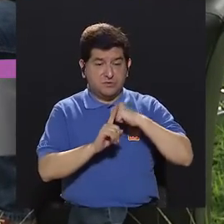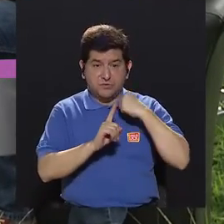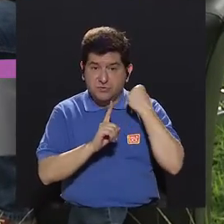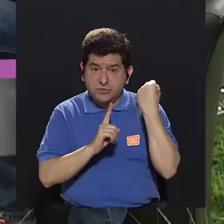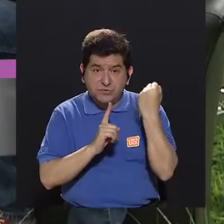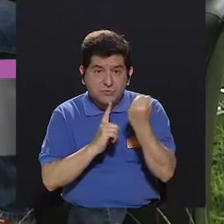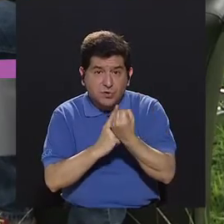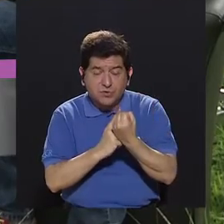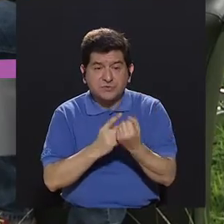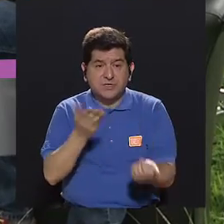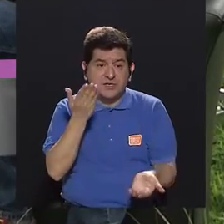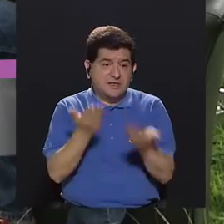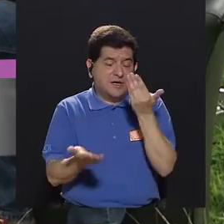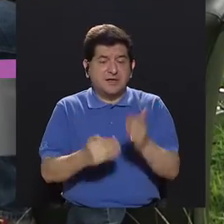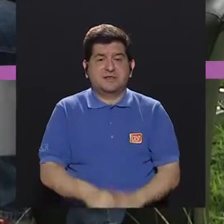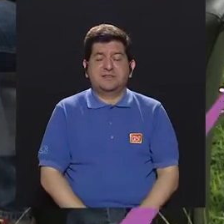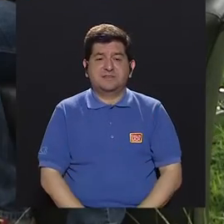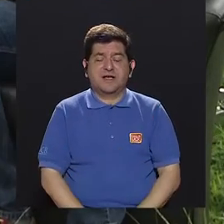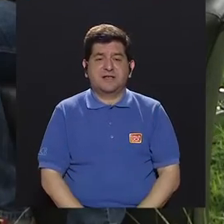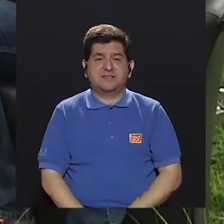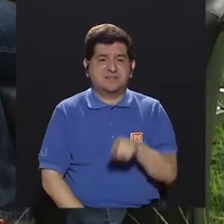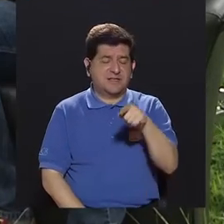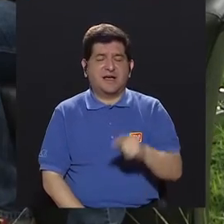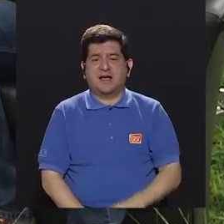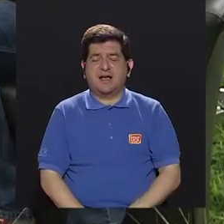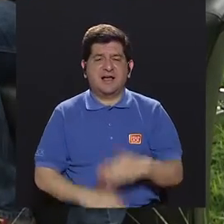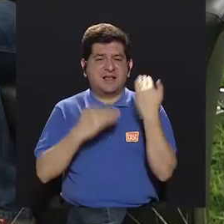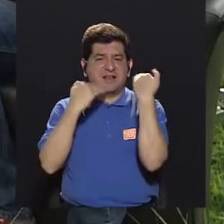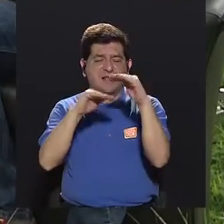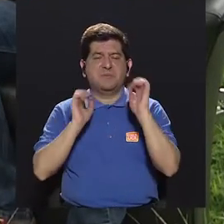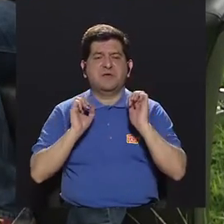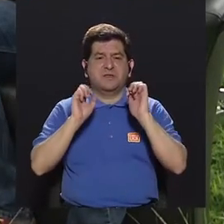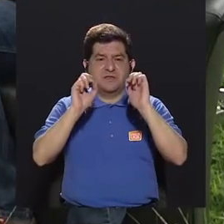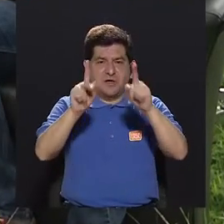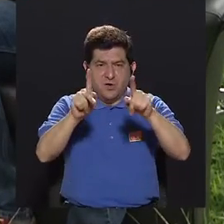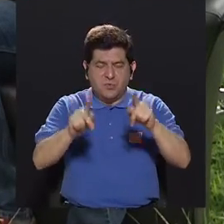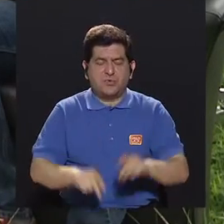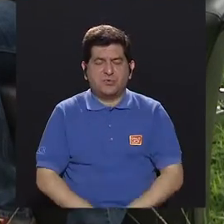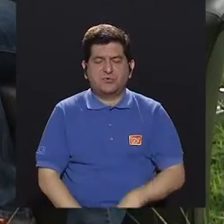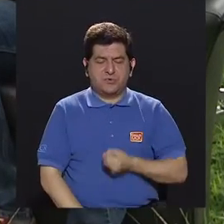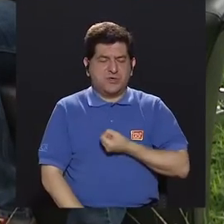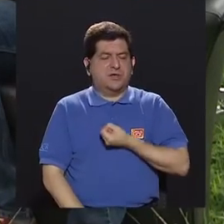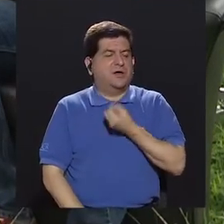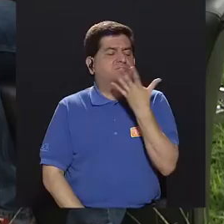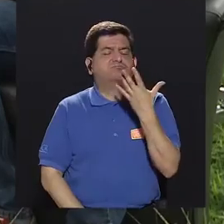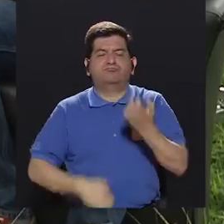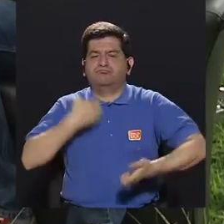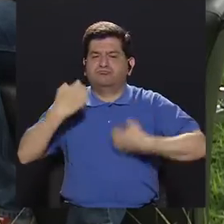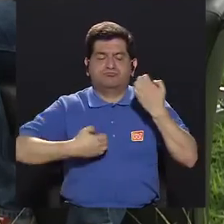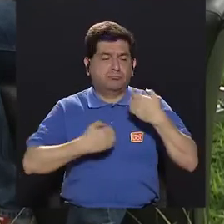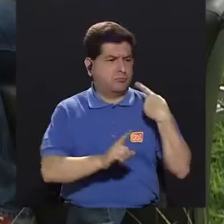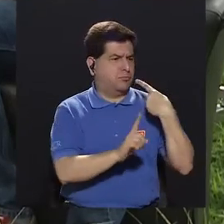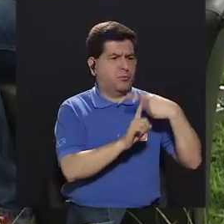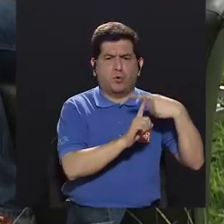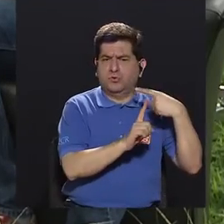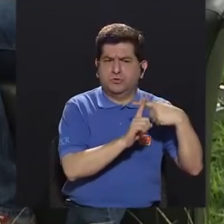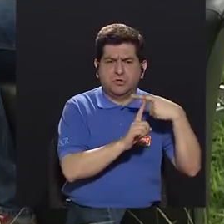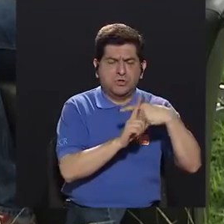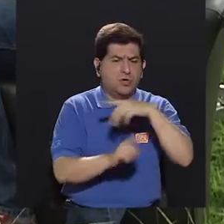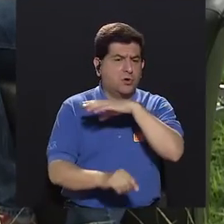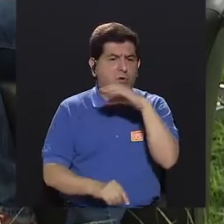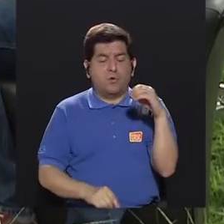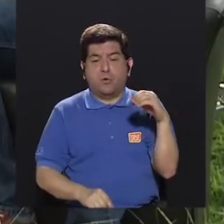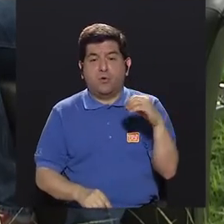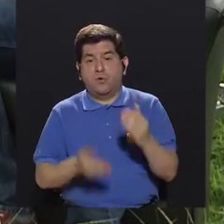casi que nos castra la posibilidad de expresar emociones en positivo, emociones,